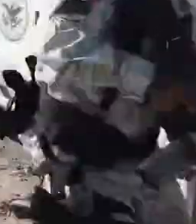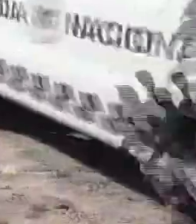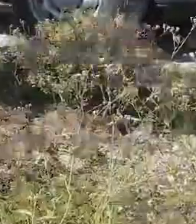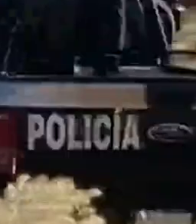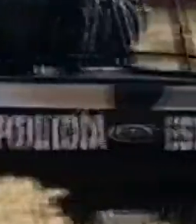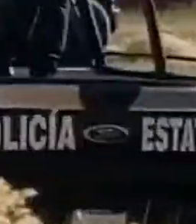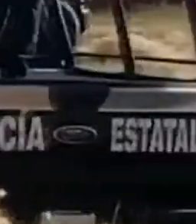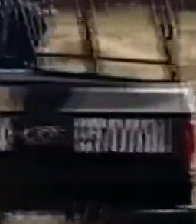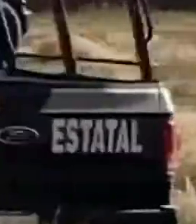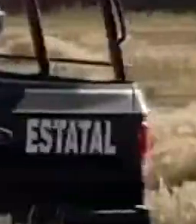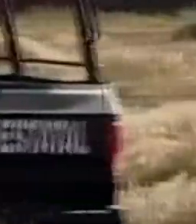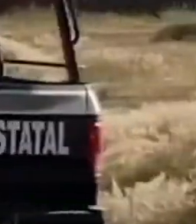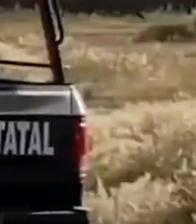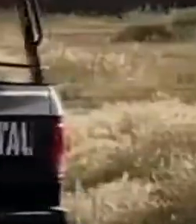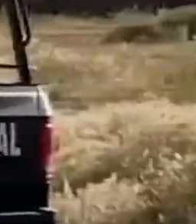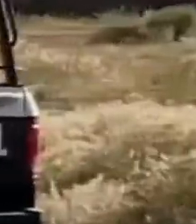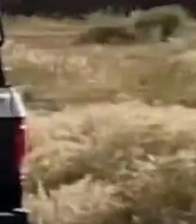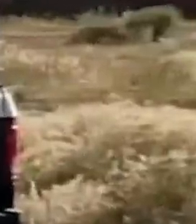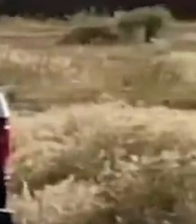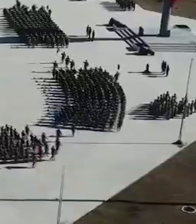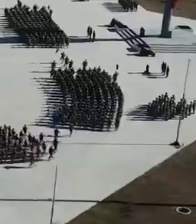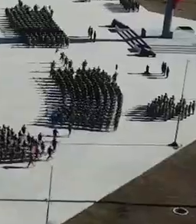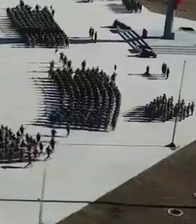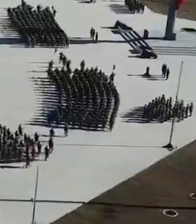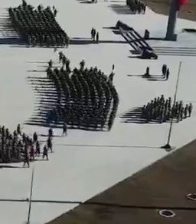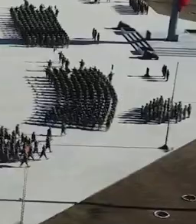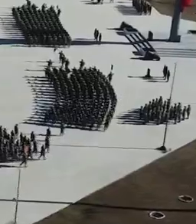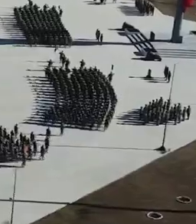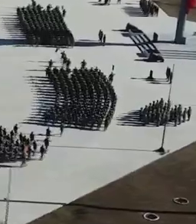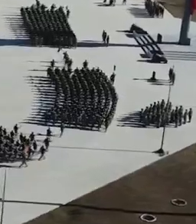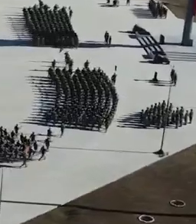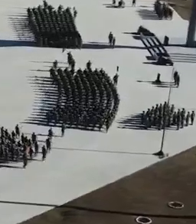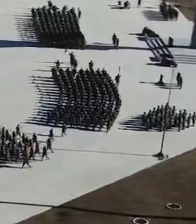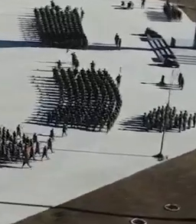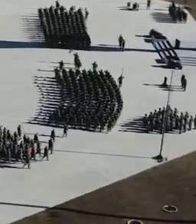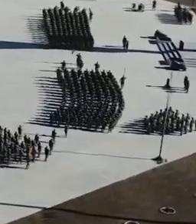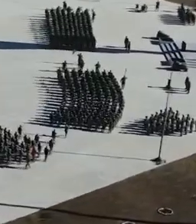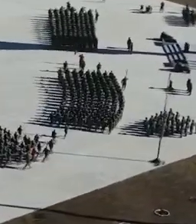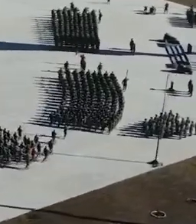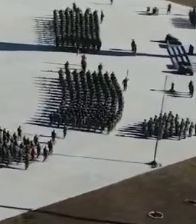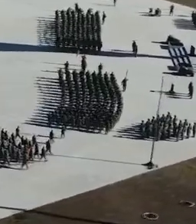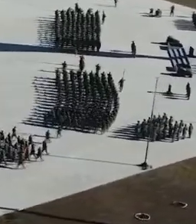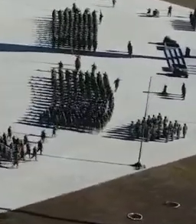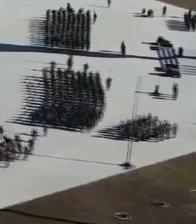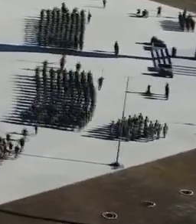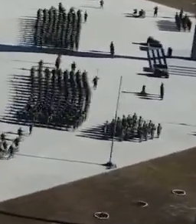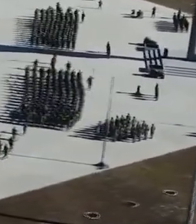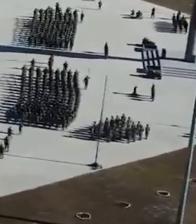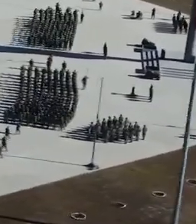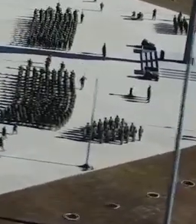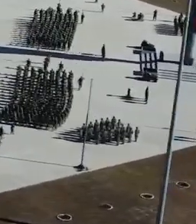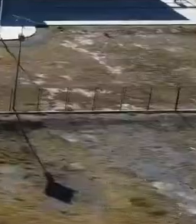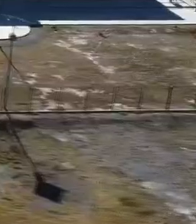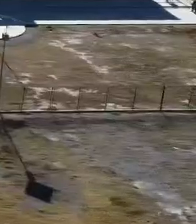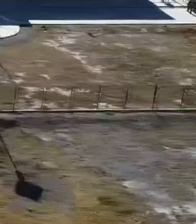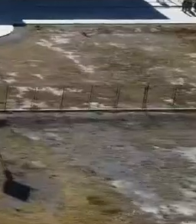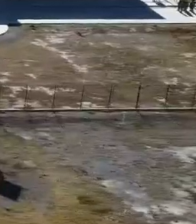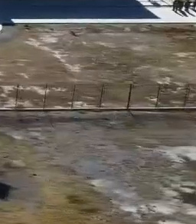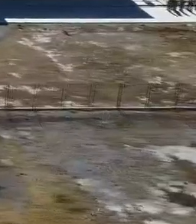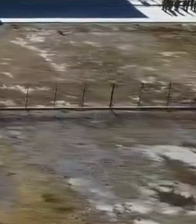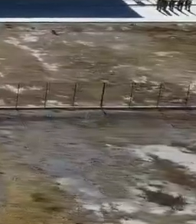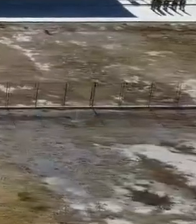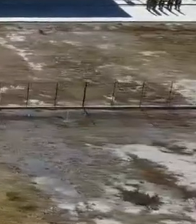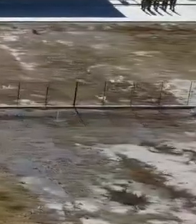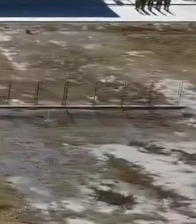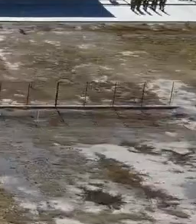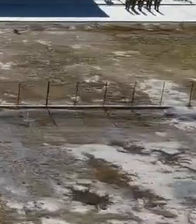Guardia Nacional y entidades federativas. Con esta reubicación, también de manera estratégica, se reúnen en un solo campo